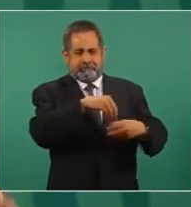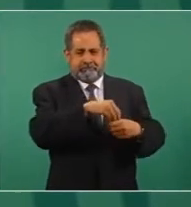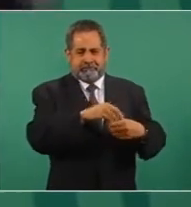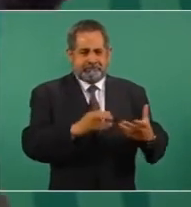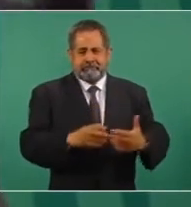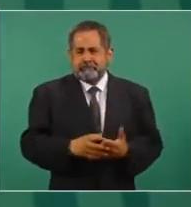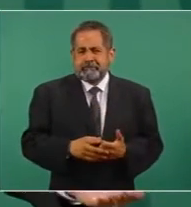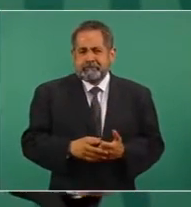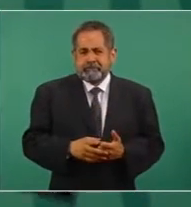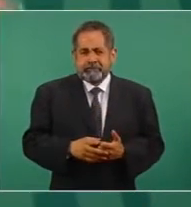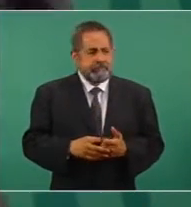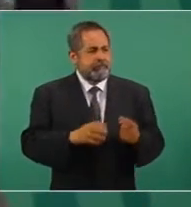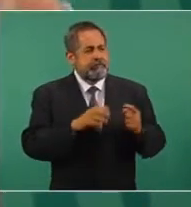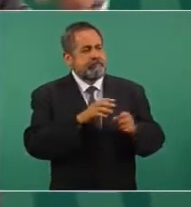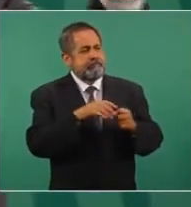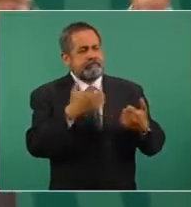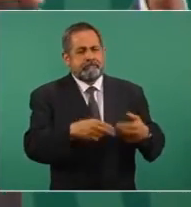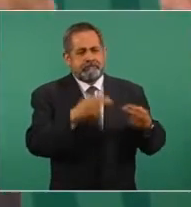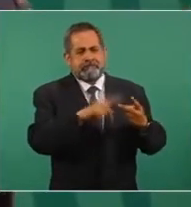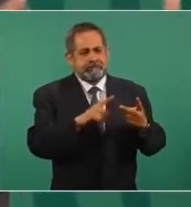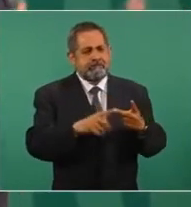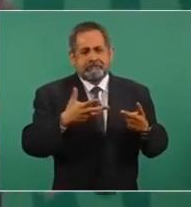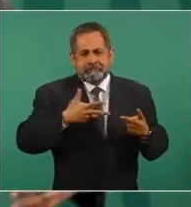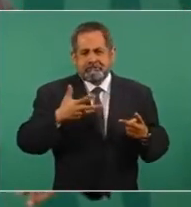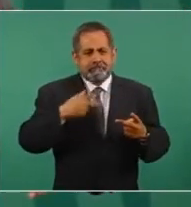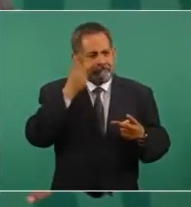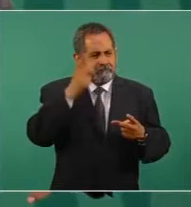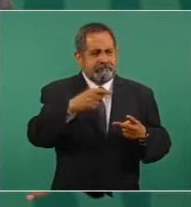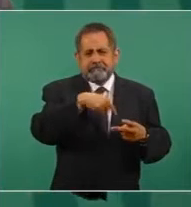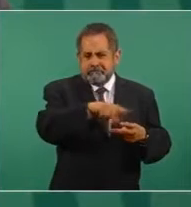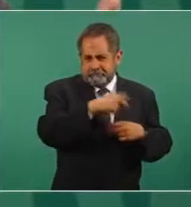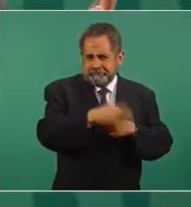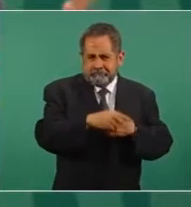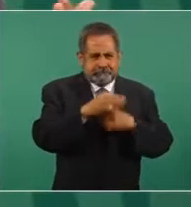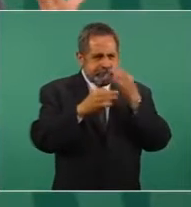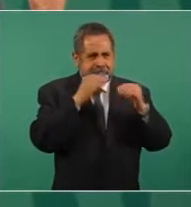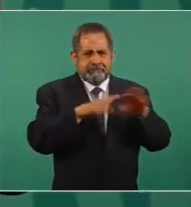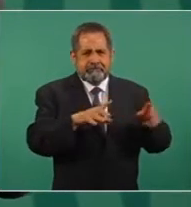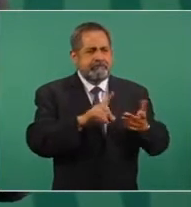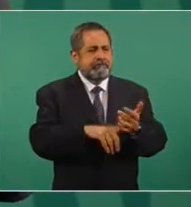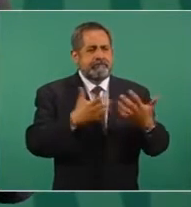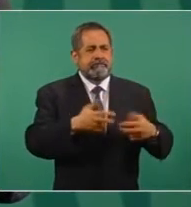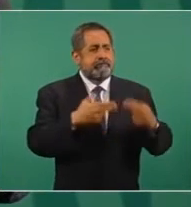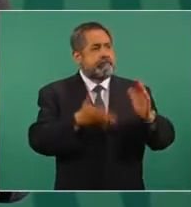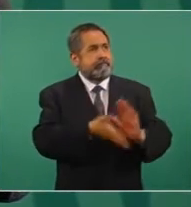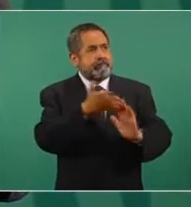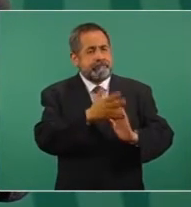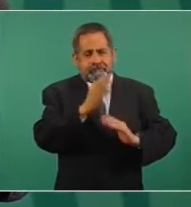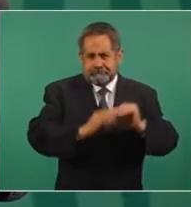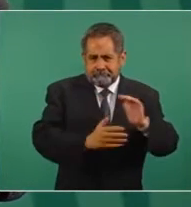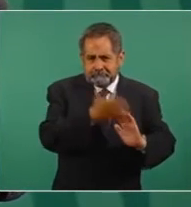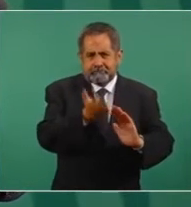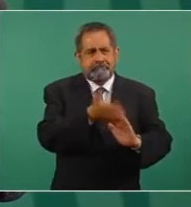¿Cuáles son las otras empresas? Pues todos los dueños de información, tienen compañías constructoras